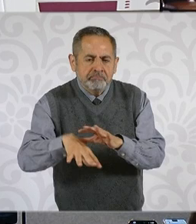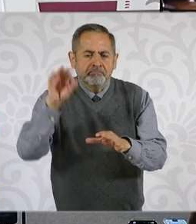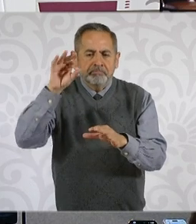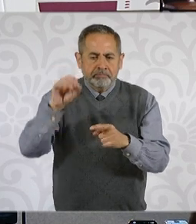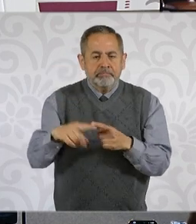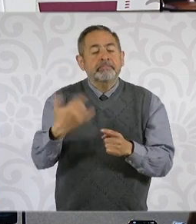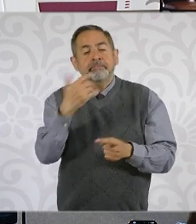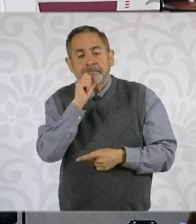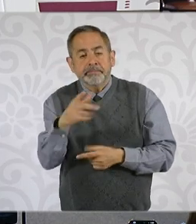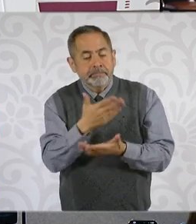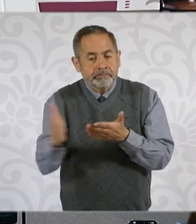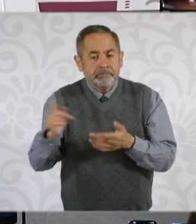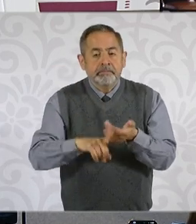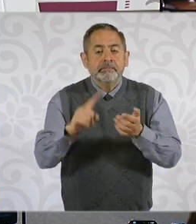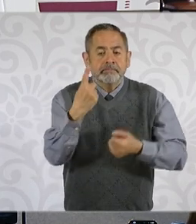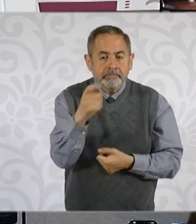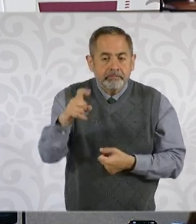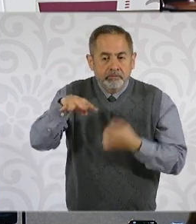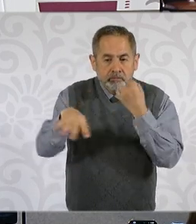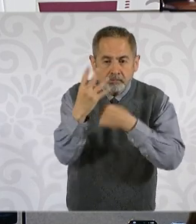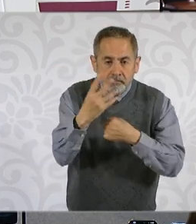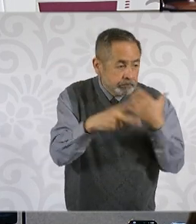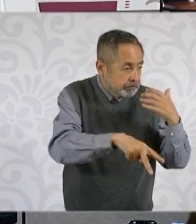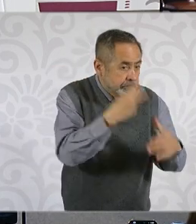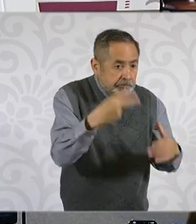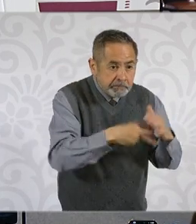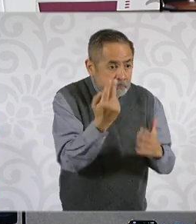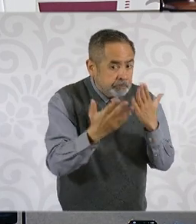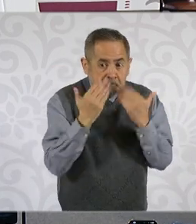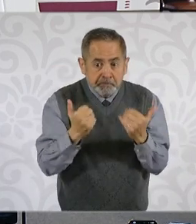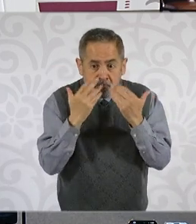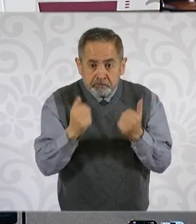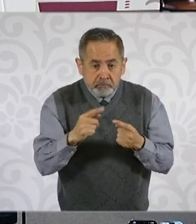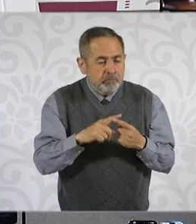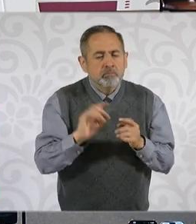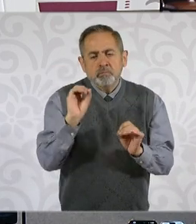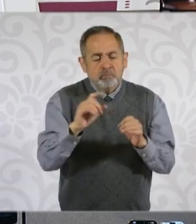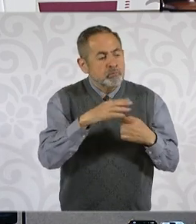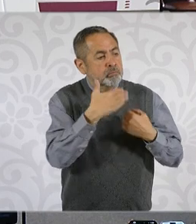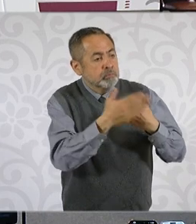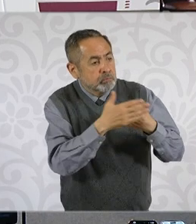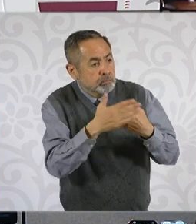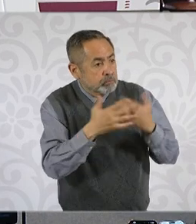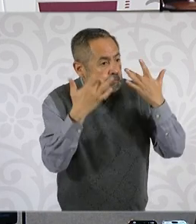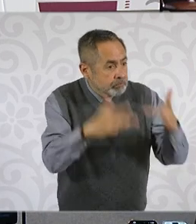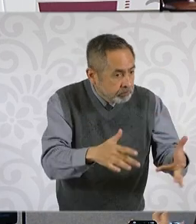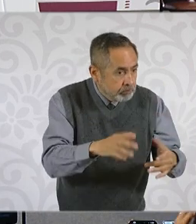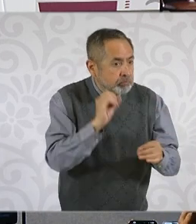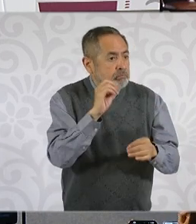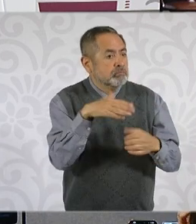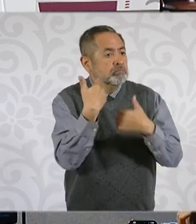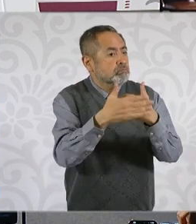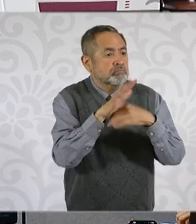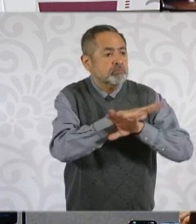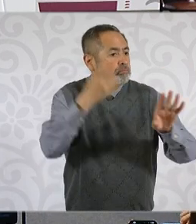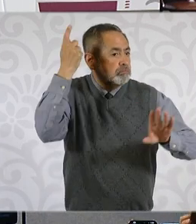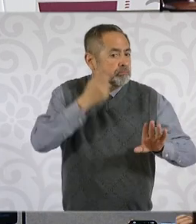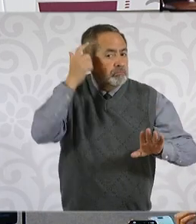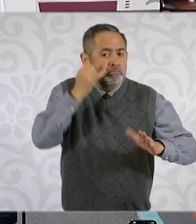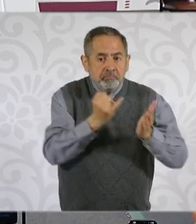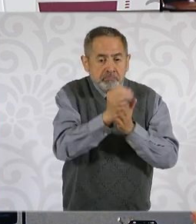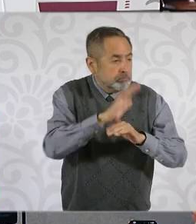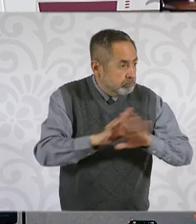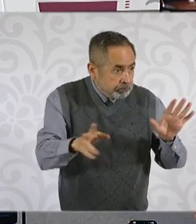114 espacios vacantes, renuncias y o retiros programados de magistrados,